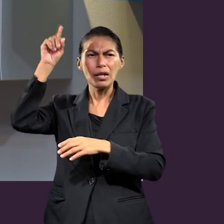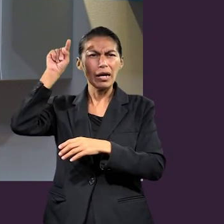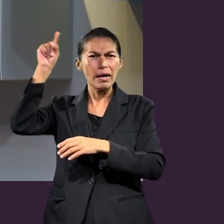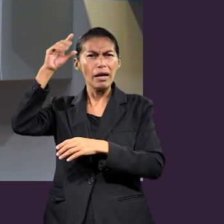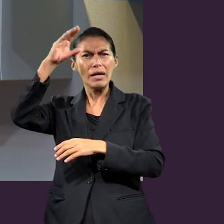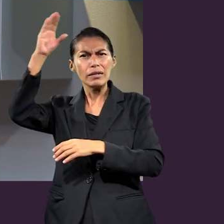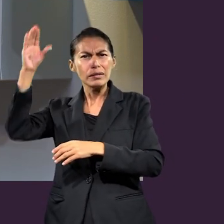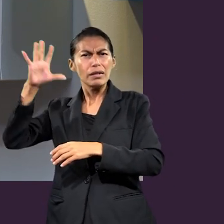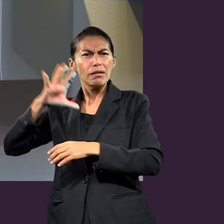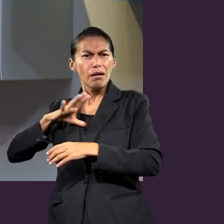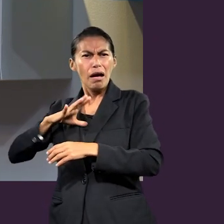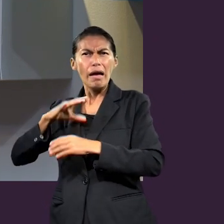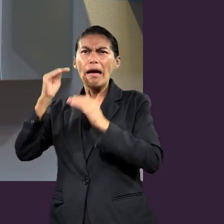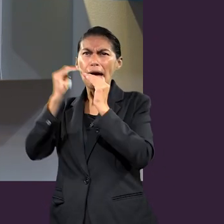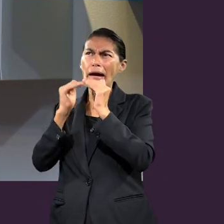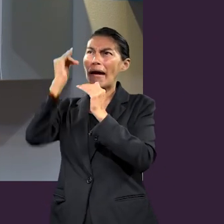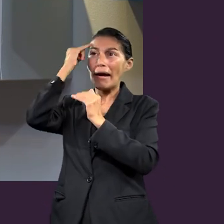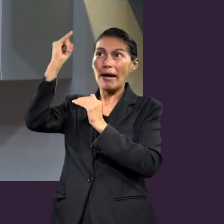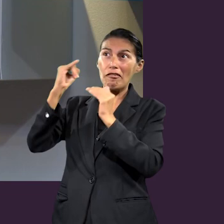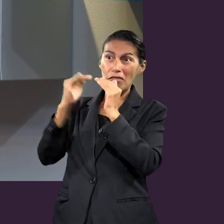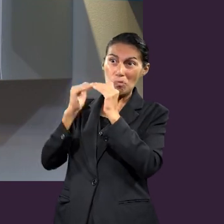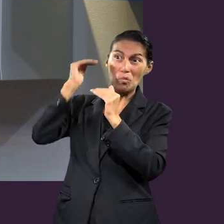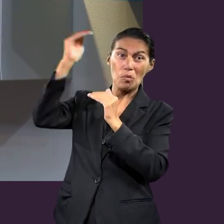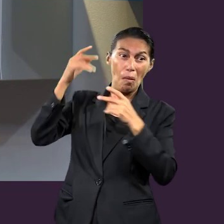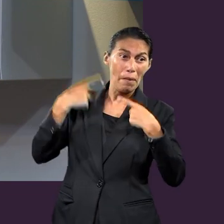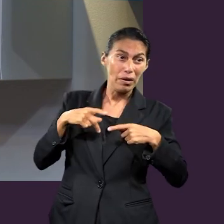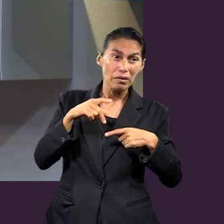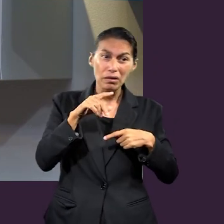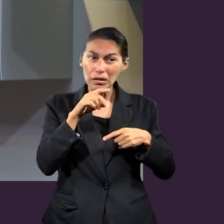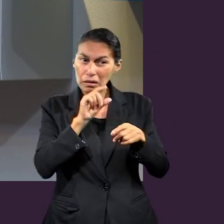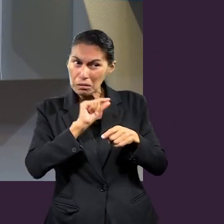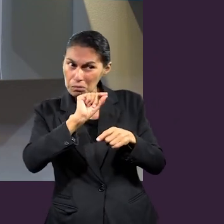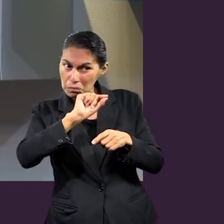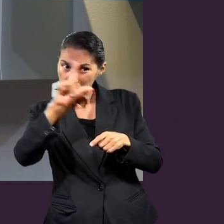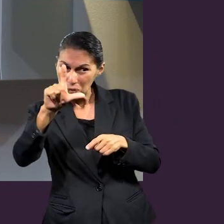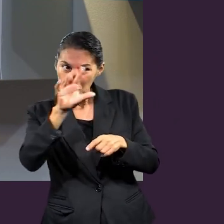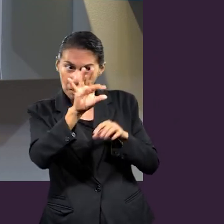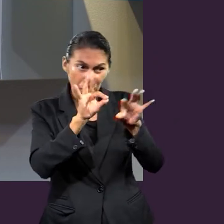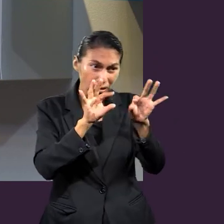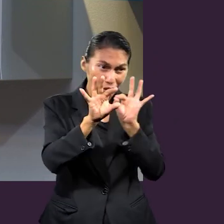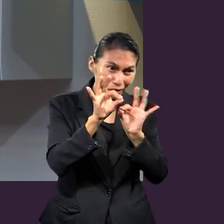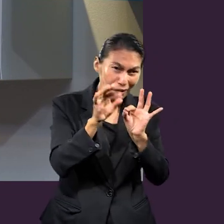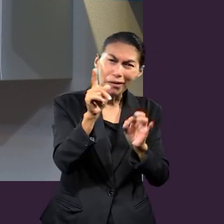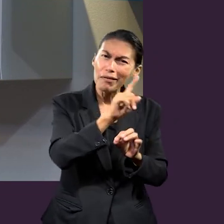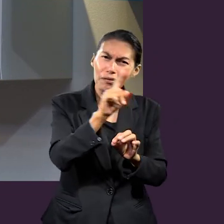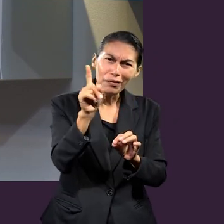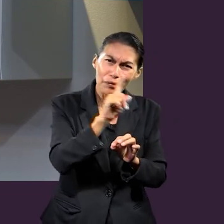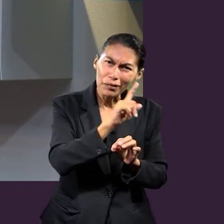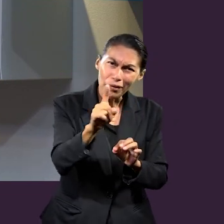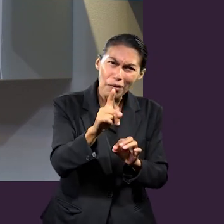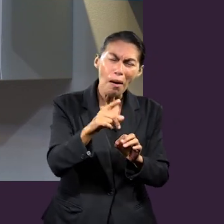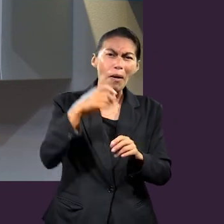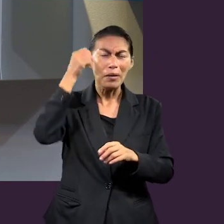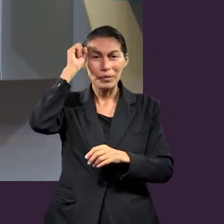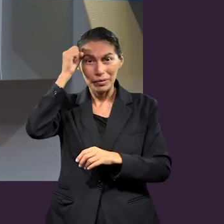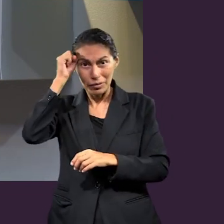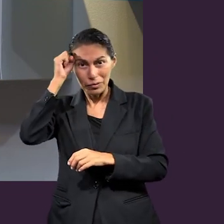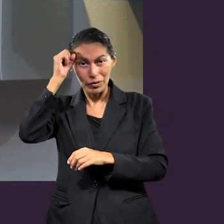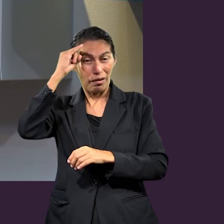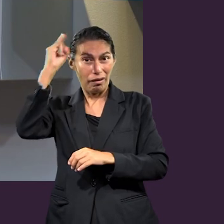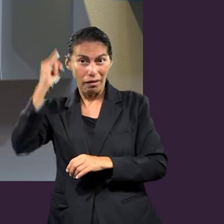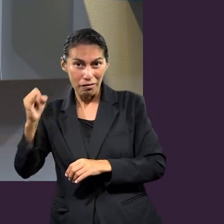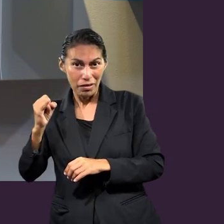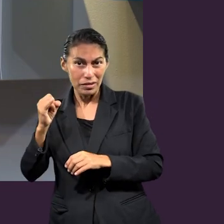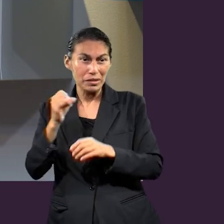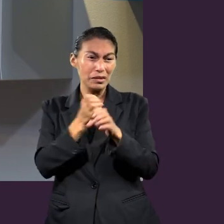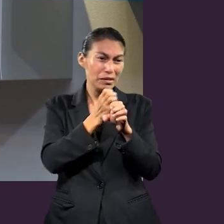está en los cielos, y que para Él no hay excepción de personas. Es decir, aunque Pablo escribió en un